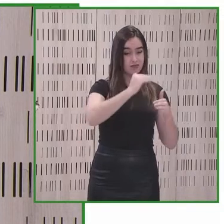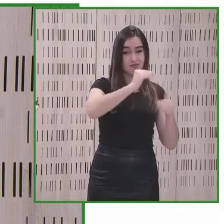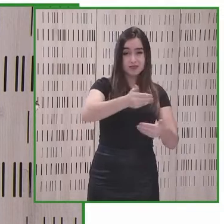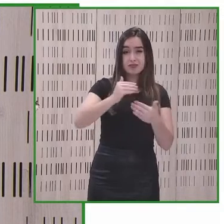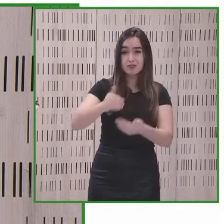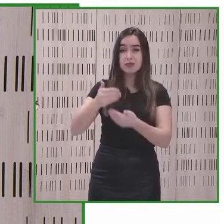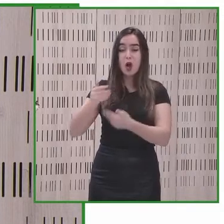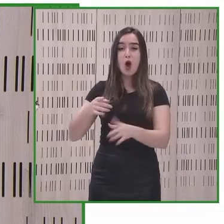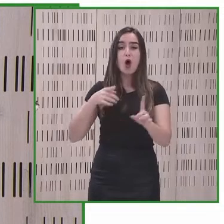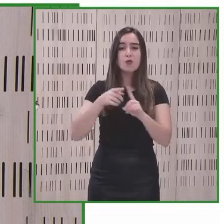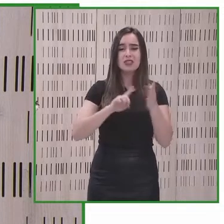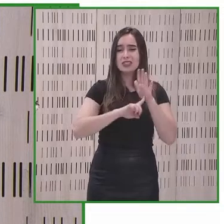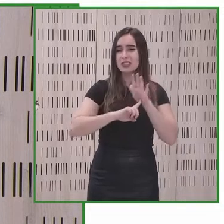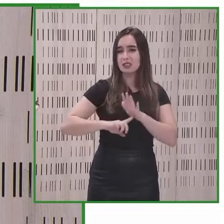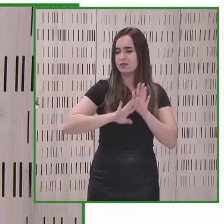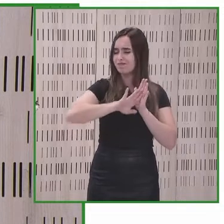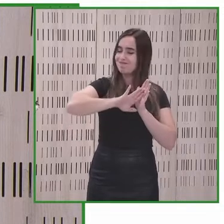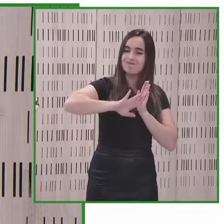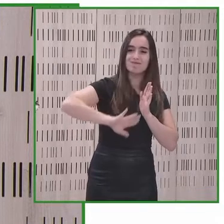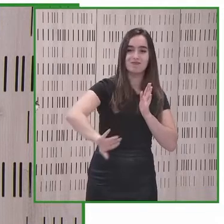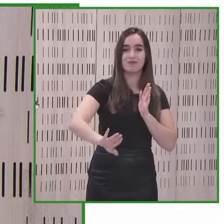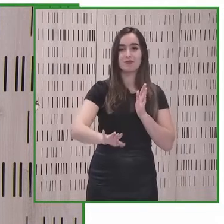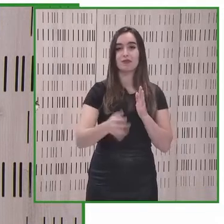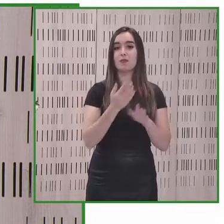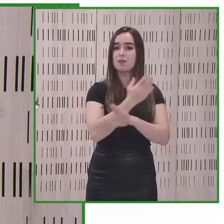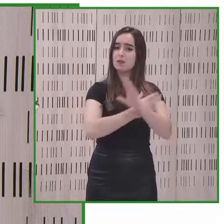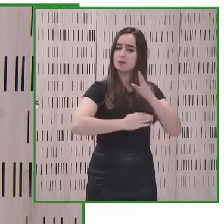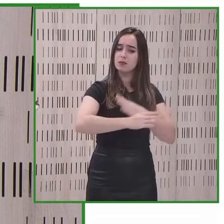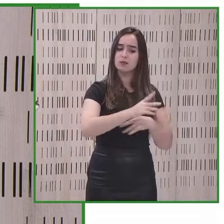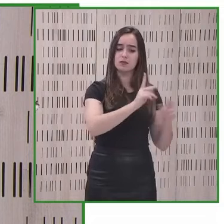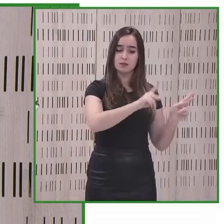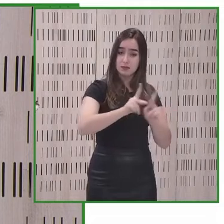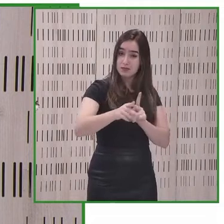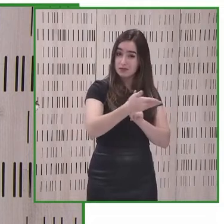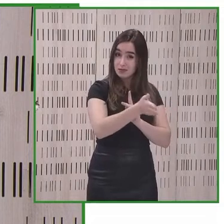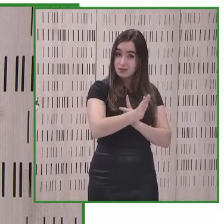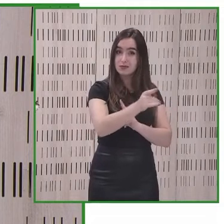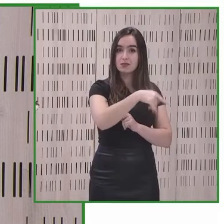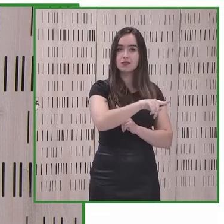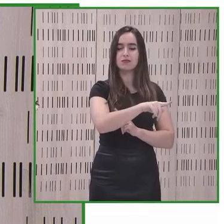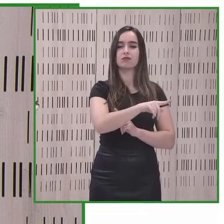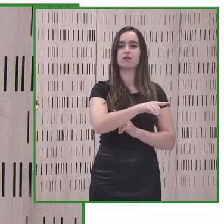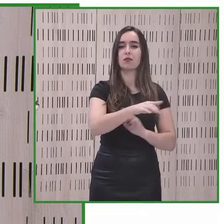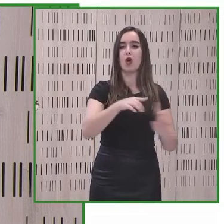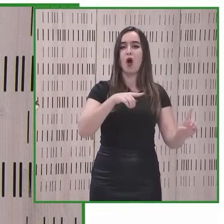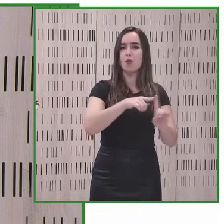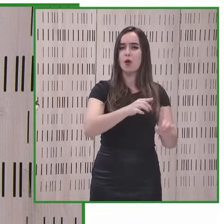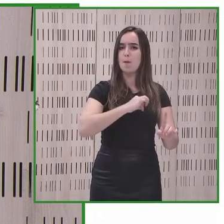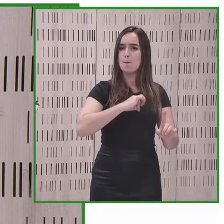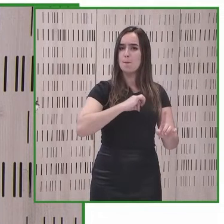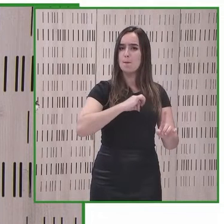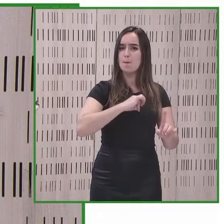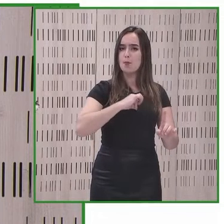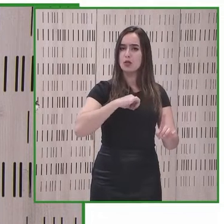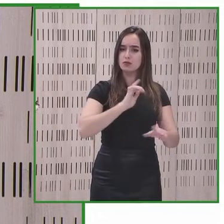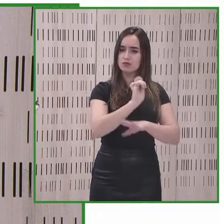discriminaciones palpables que impidan que las personas con discapacidad lleguen a los objetivos personales que deben de tenerlo